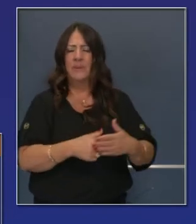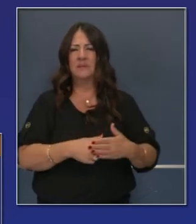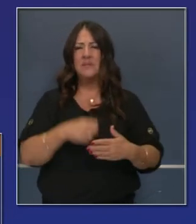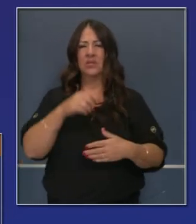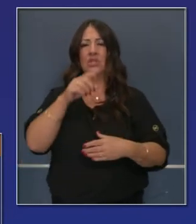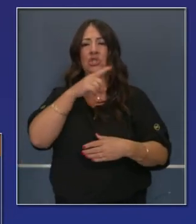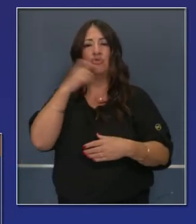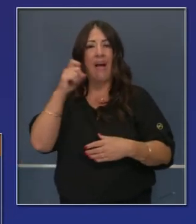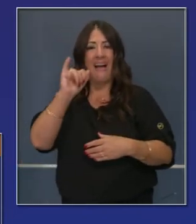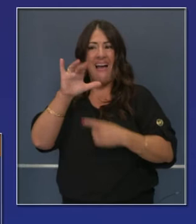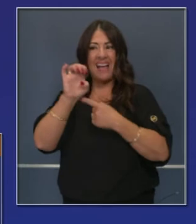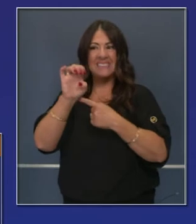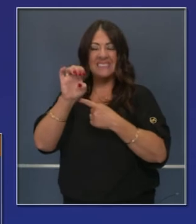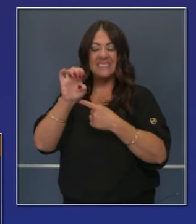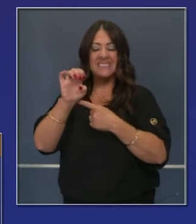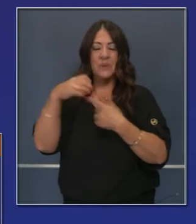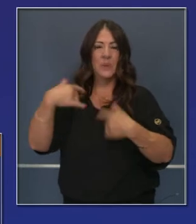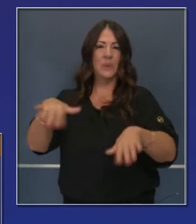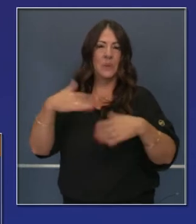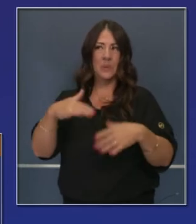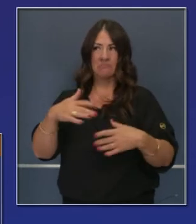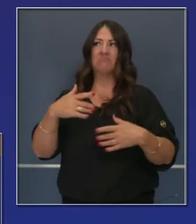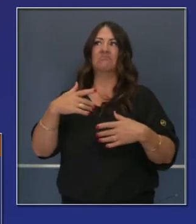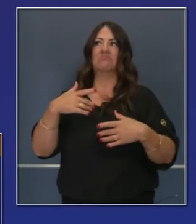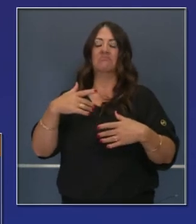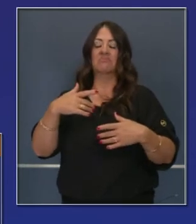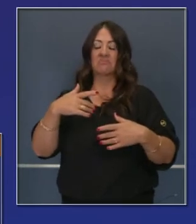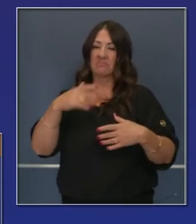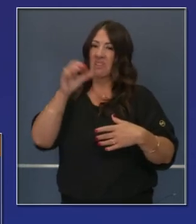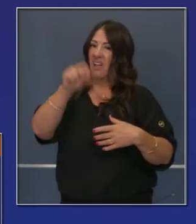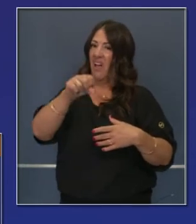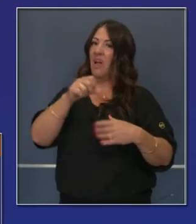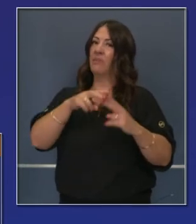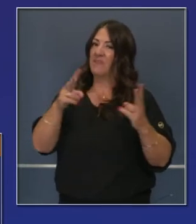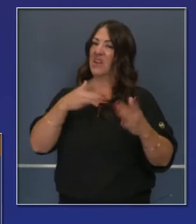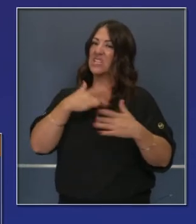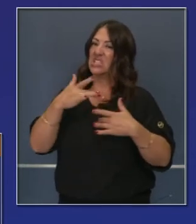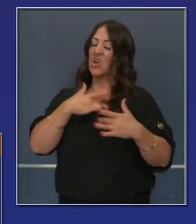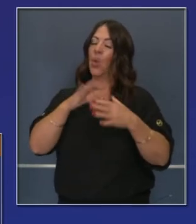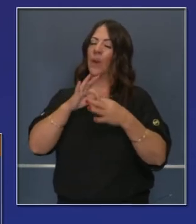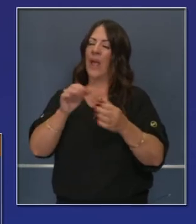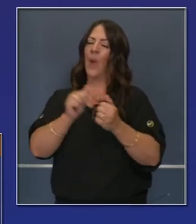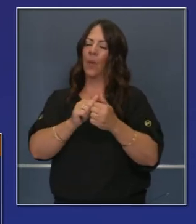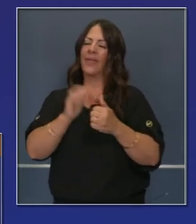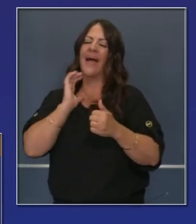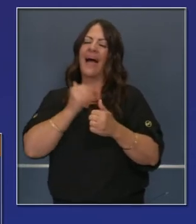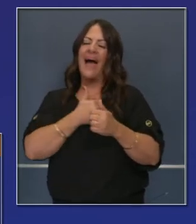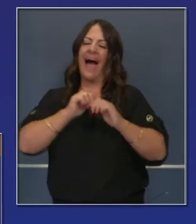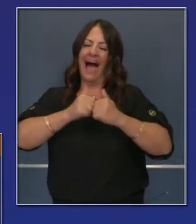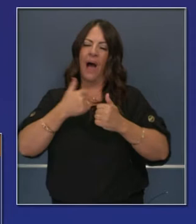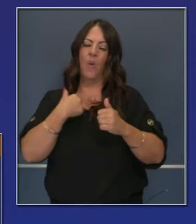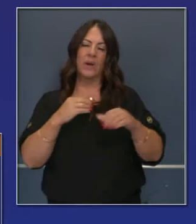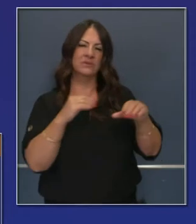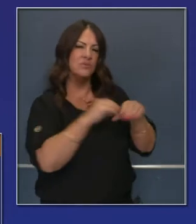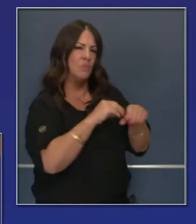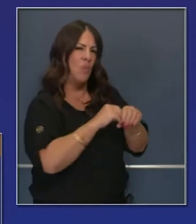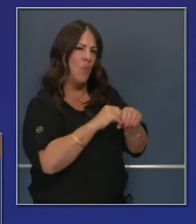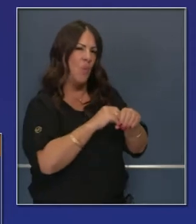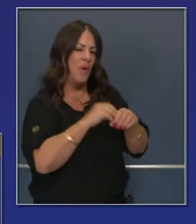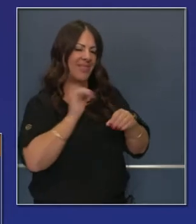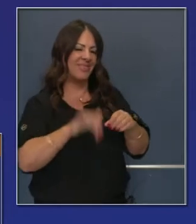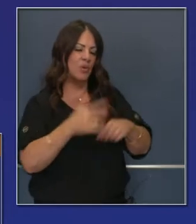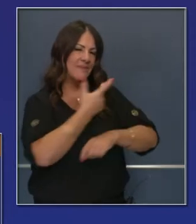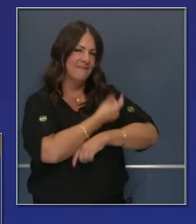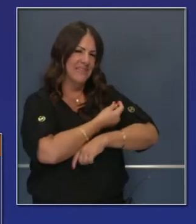las pruebas, etc. No piensen que ustedes que el hielo seco no será un activo o un